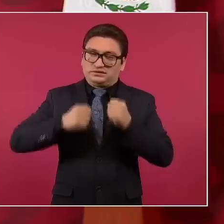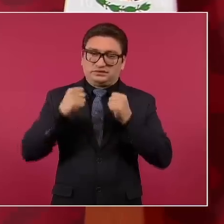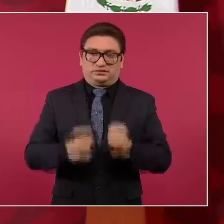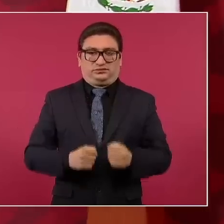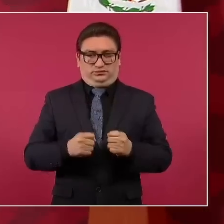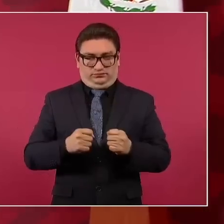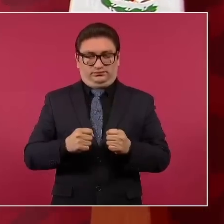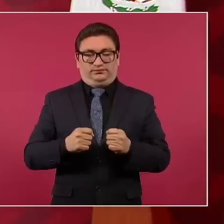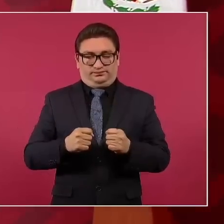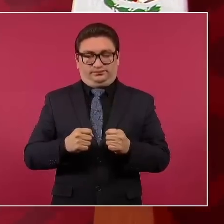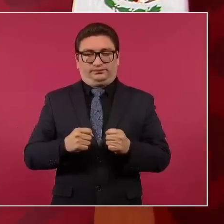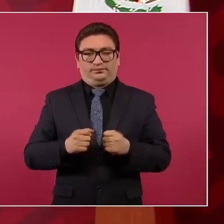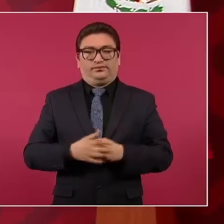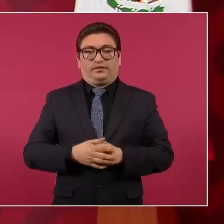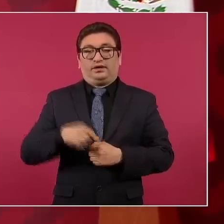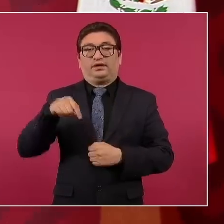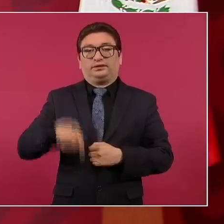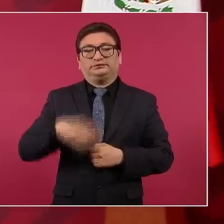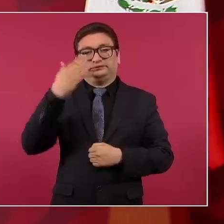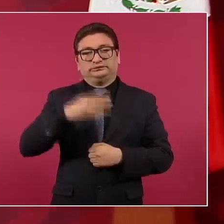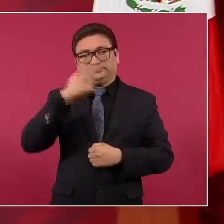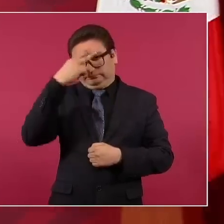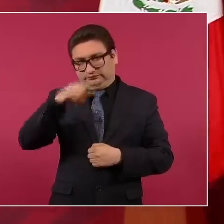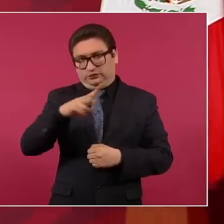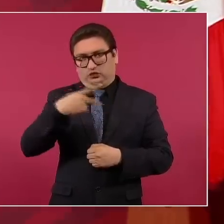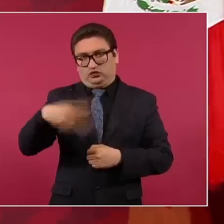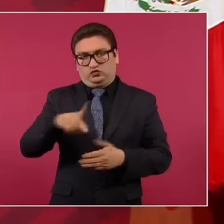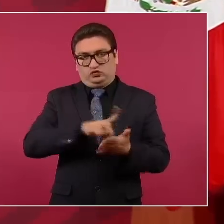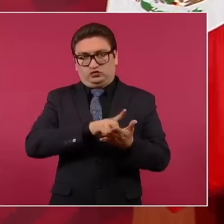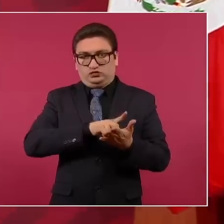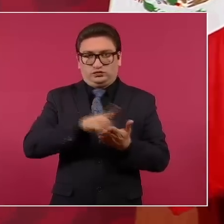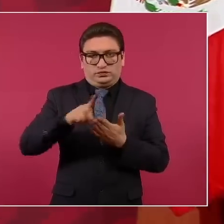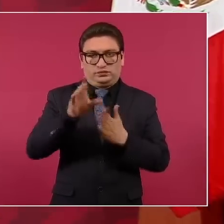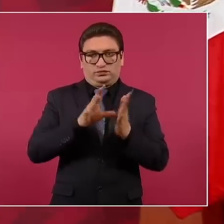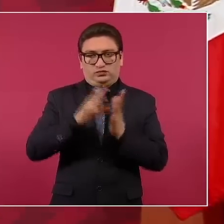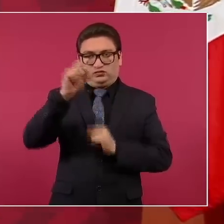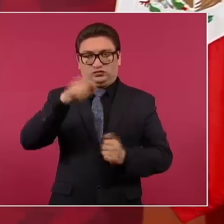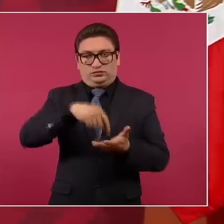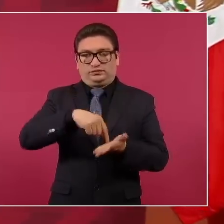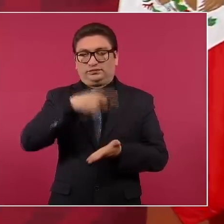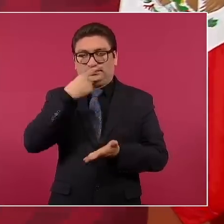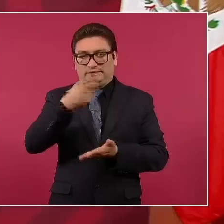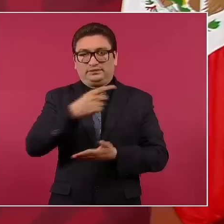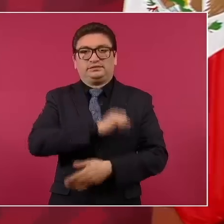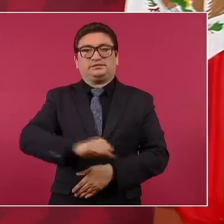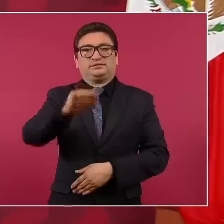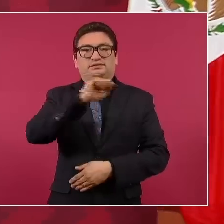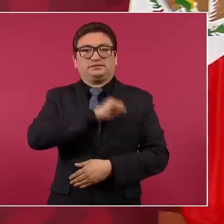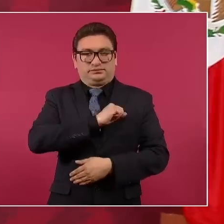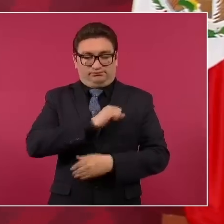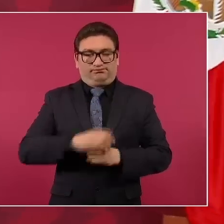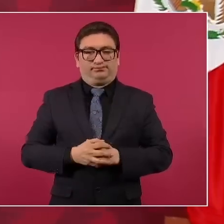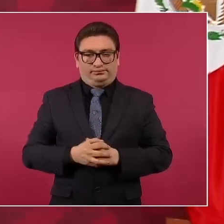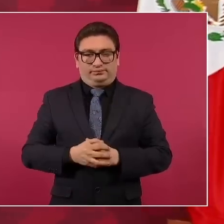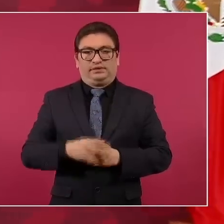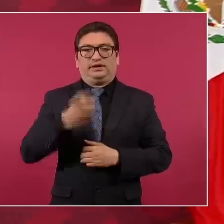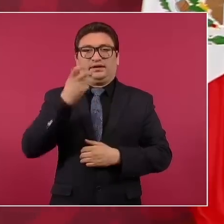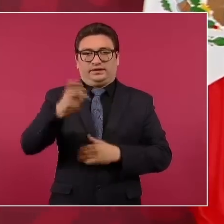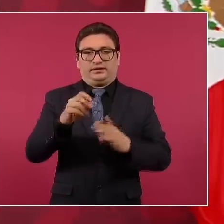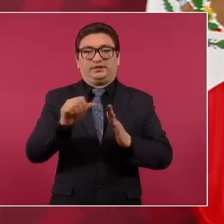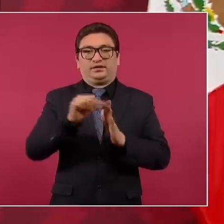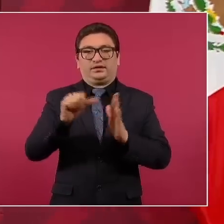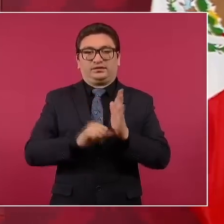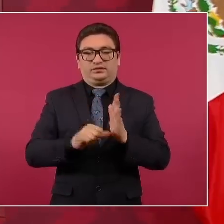el derecho constitucional a la salud, lo que establece el